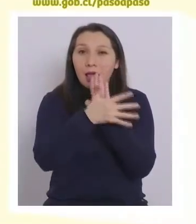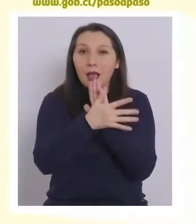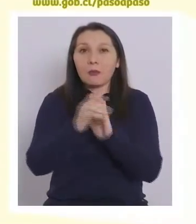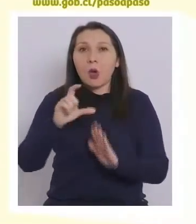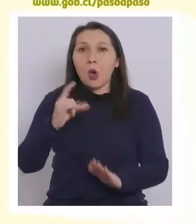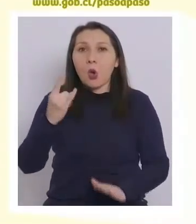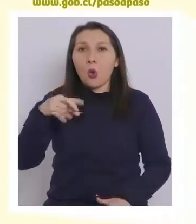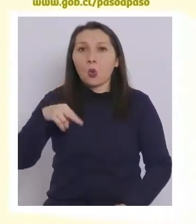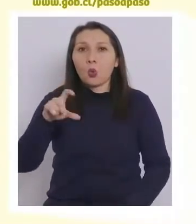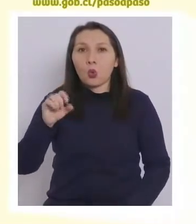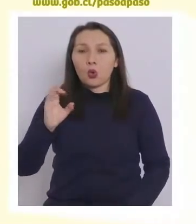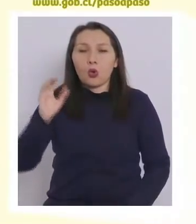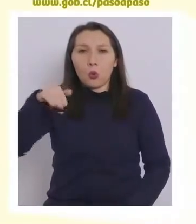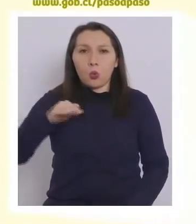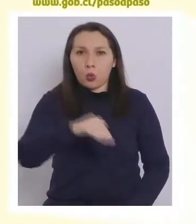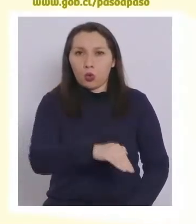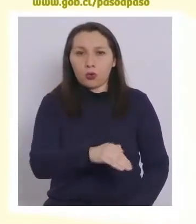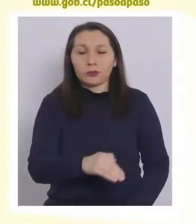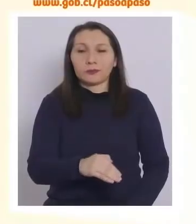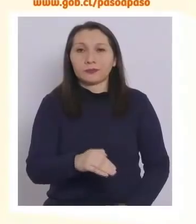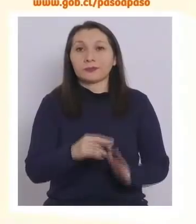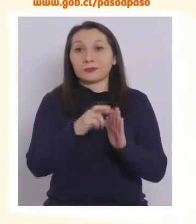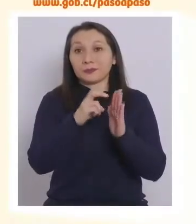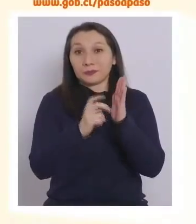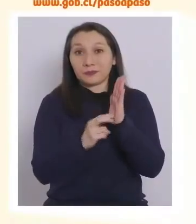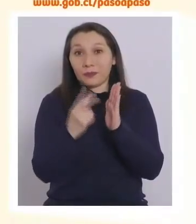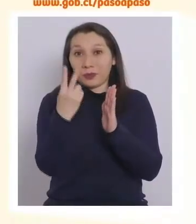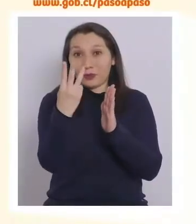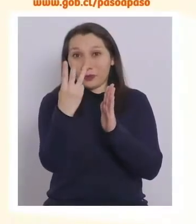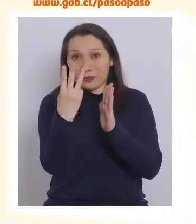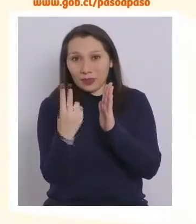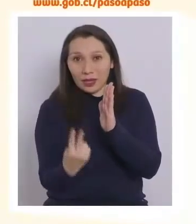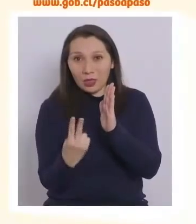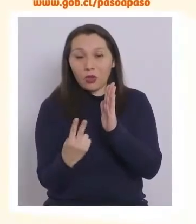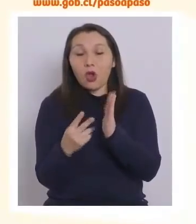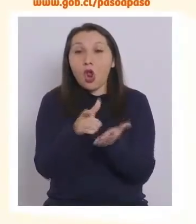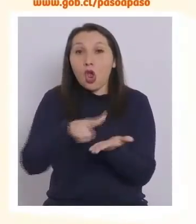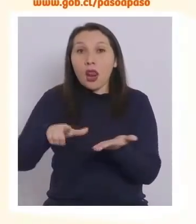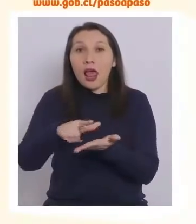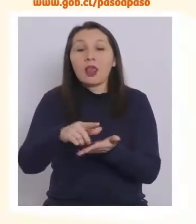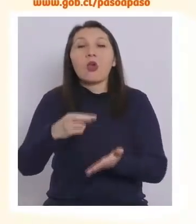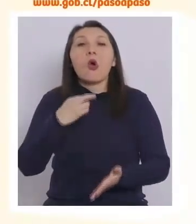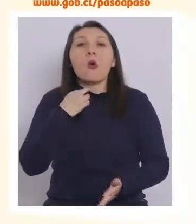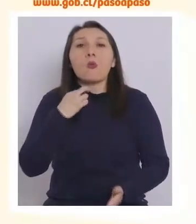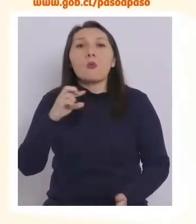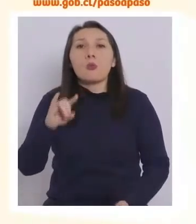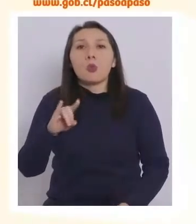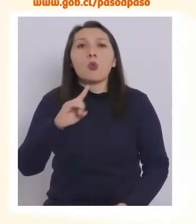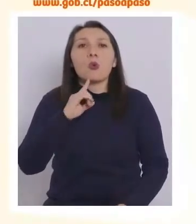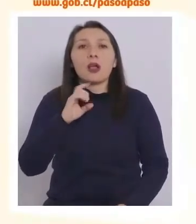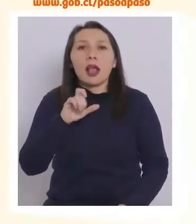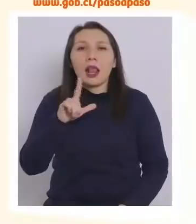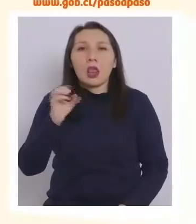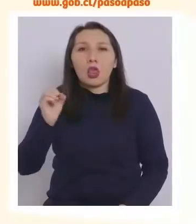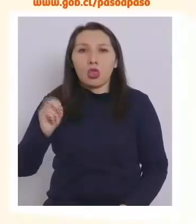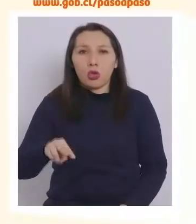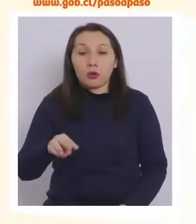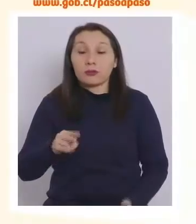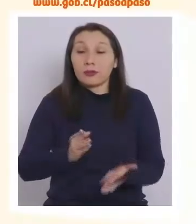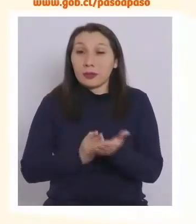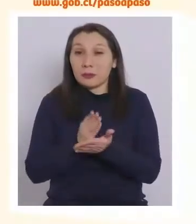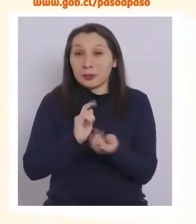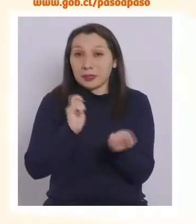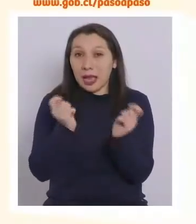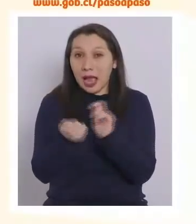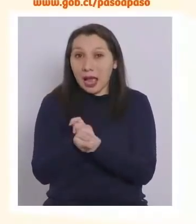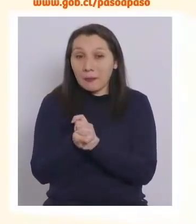Cunco. Retroceden a transición en la región de los lagos, Pukeldón. Esos son todos los cambios que empiezan a regir